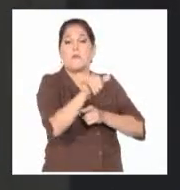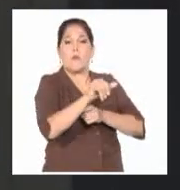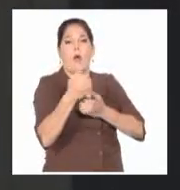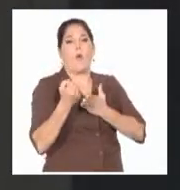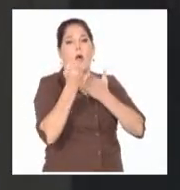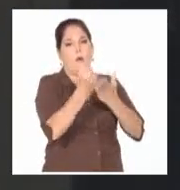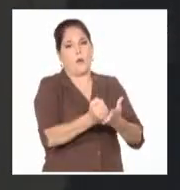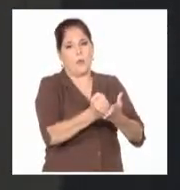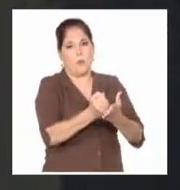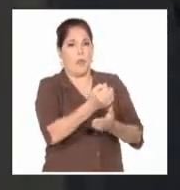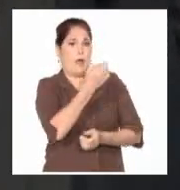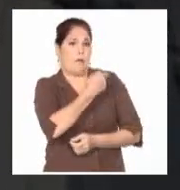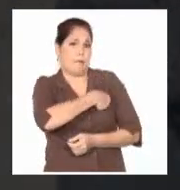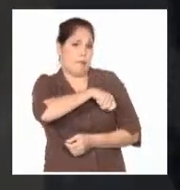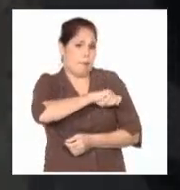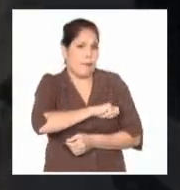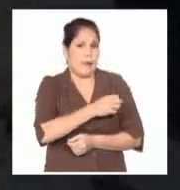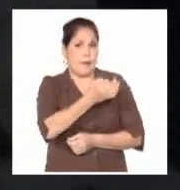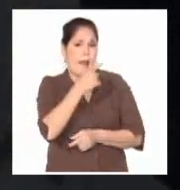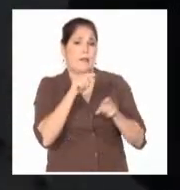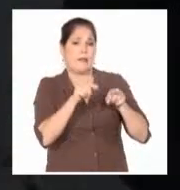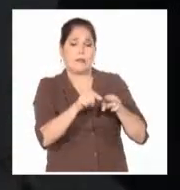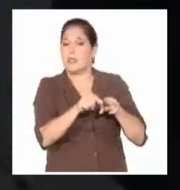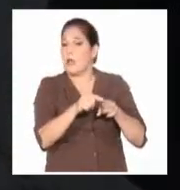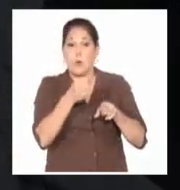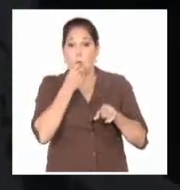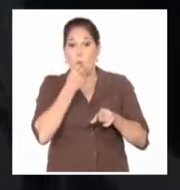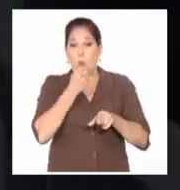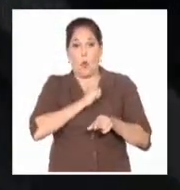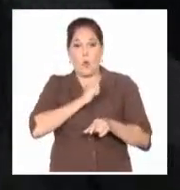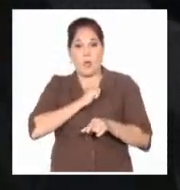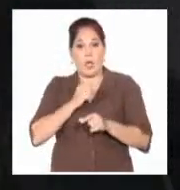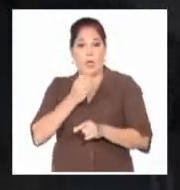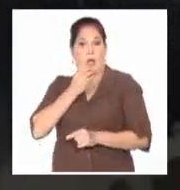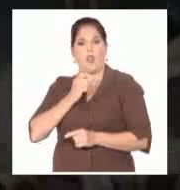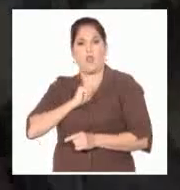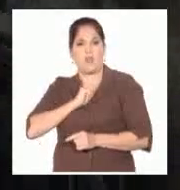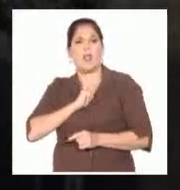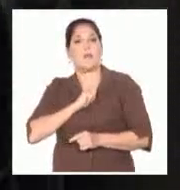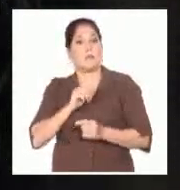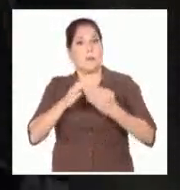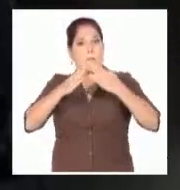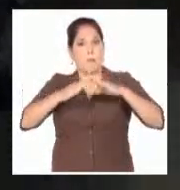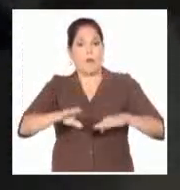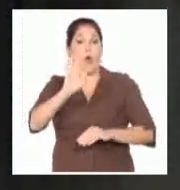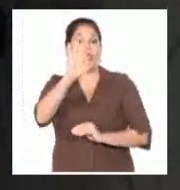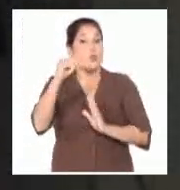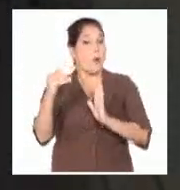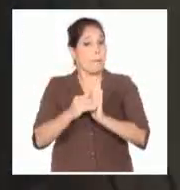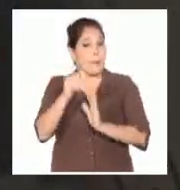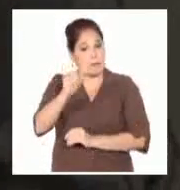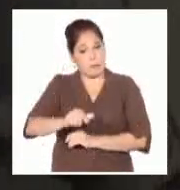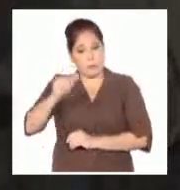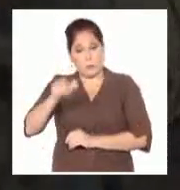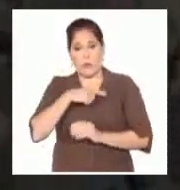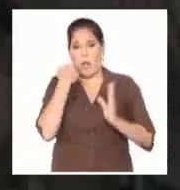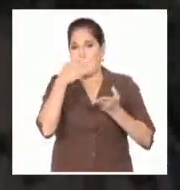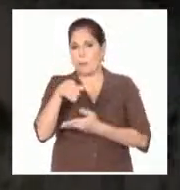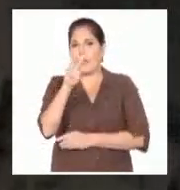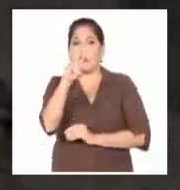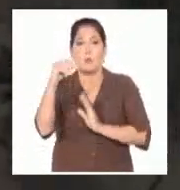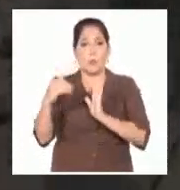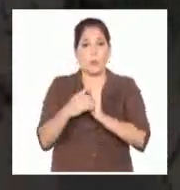humanitaria para la Franja, pese a las trabas impuestas por Tel Aviv. Las hostilidades han dejado más de 8.500 muertos, casi 21